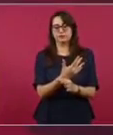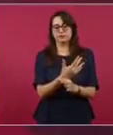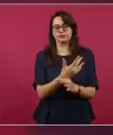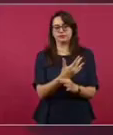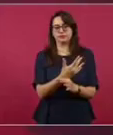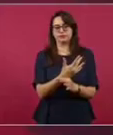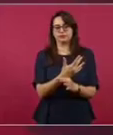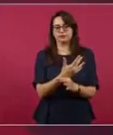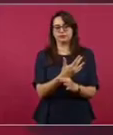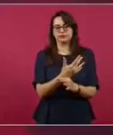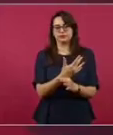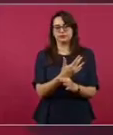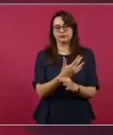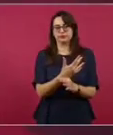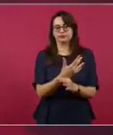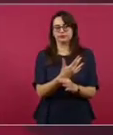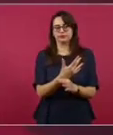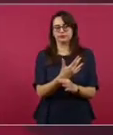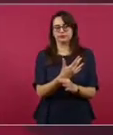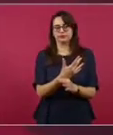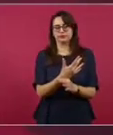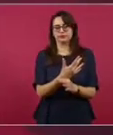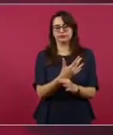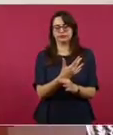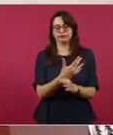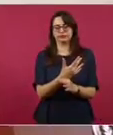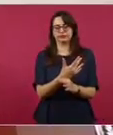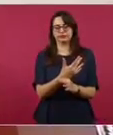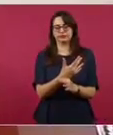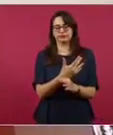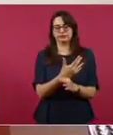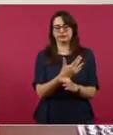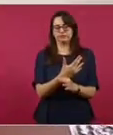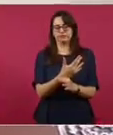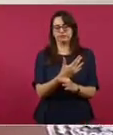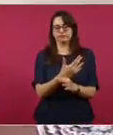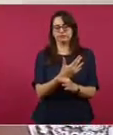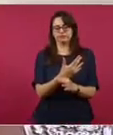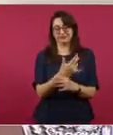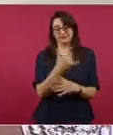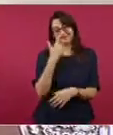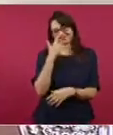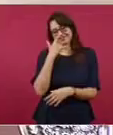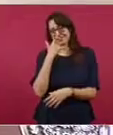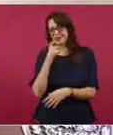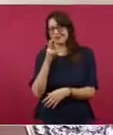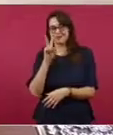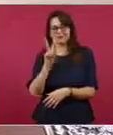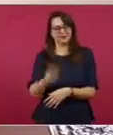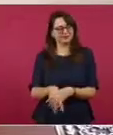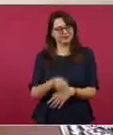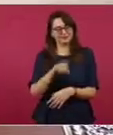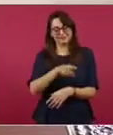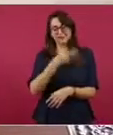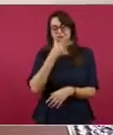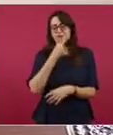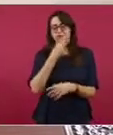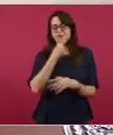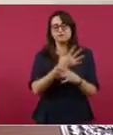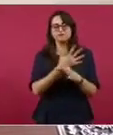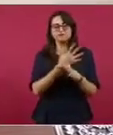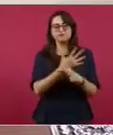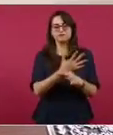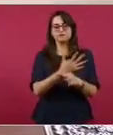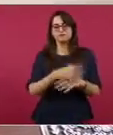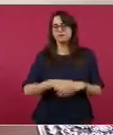Y su expresión es muy peculiar, dijo, se